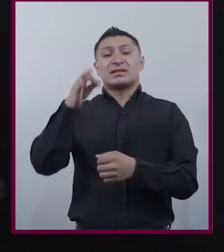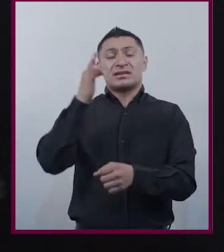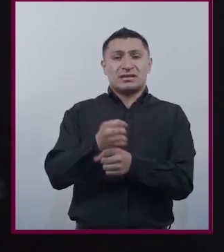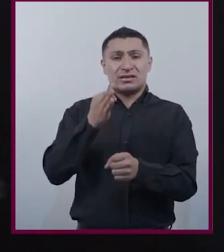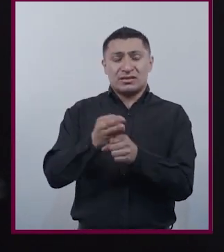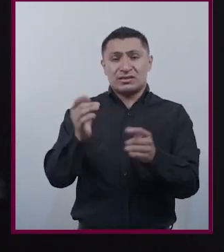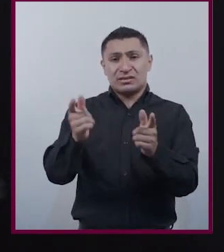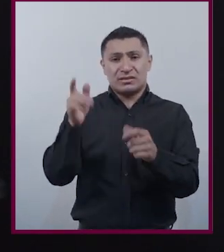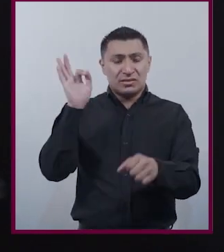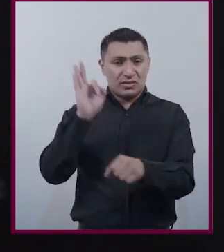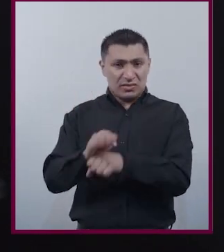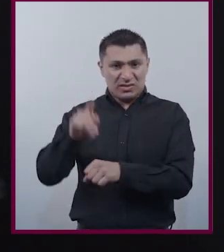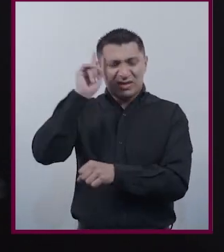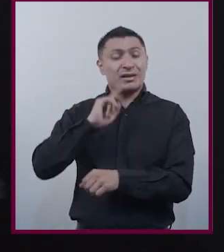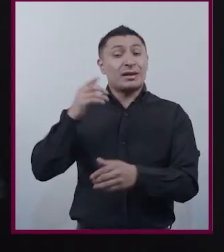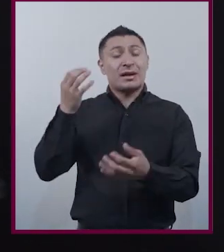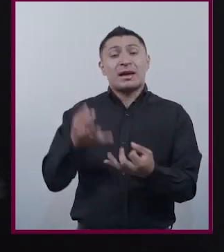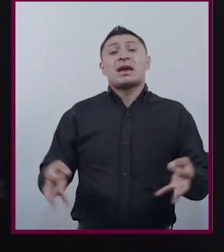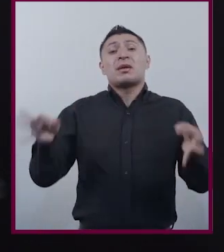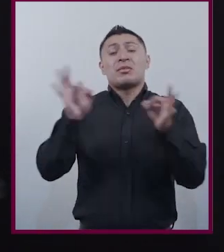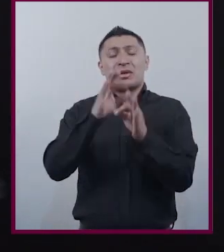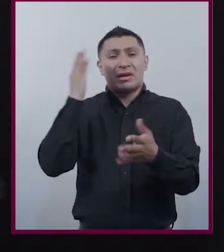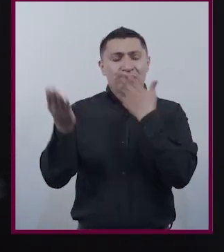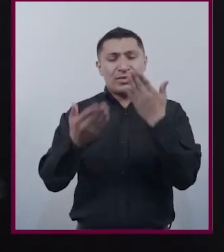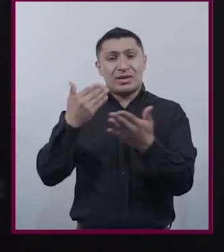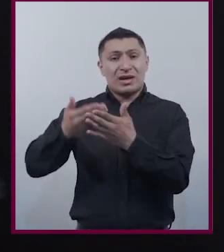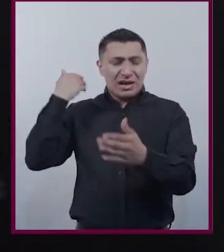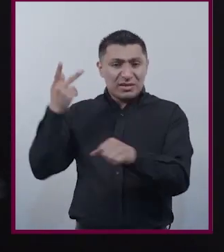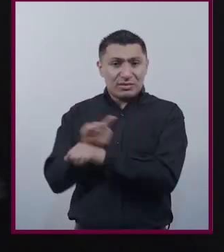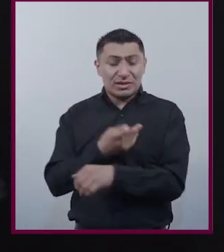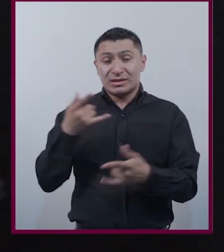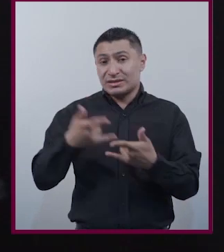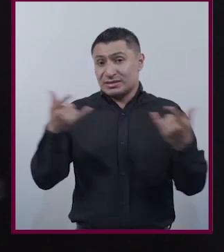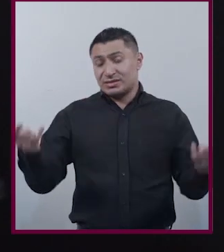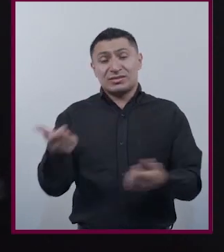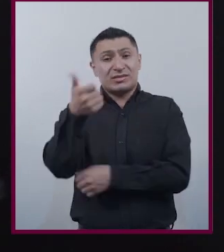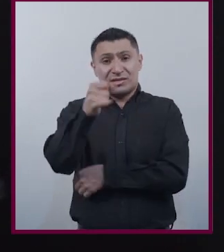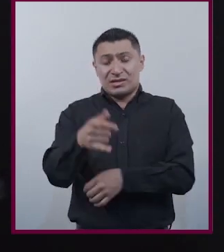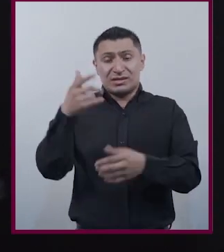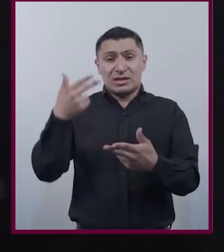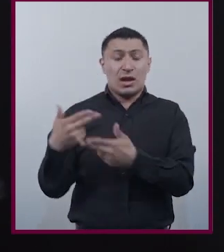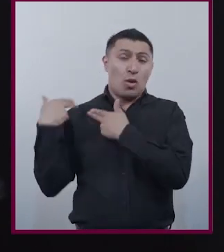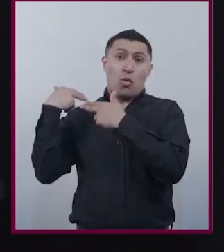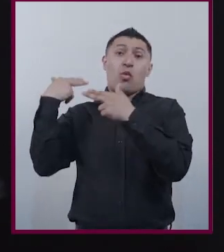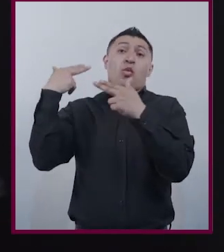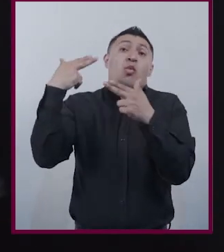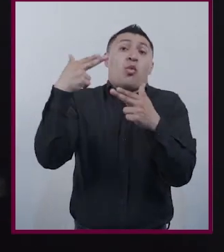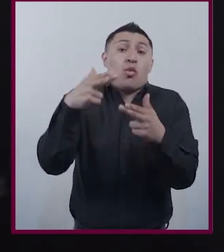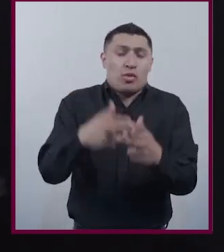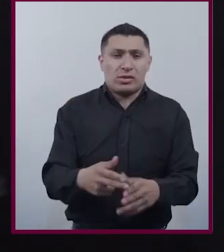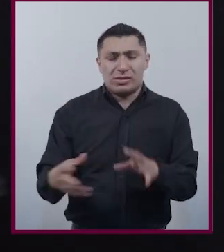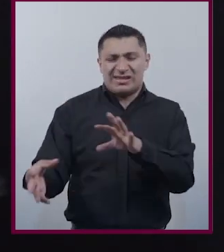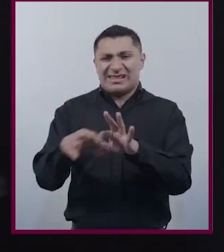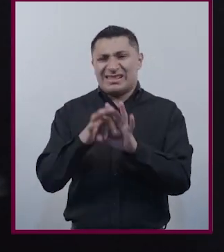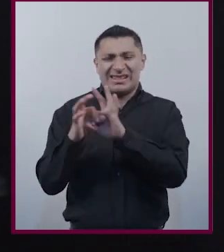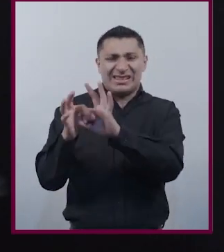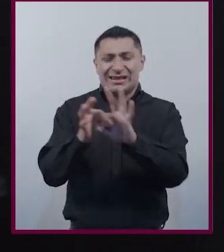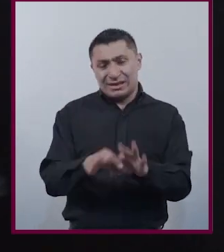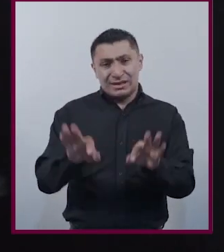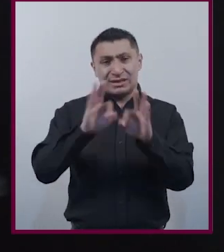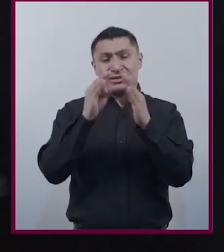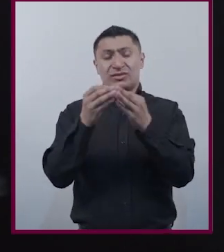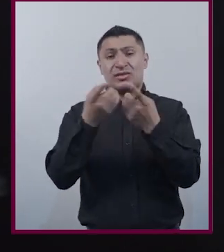importante estudiar lo que ocurrió antes Así es la historia, sus raíces son largas y se relacionan entre sí a través de